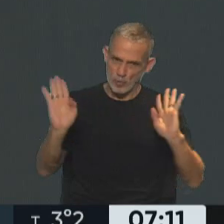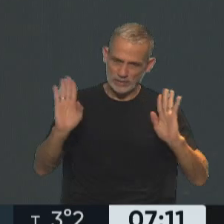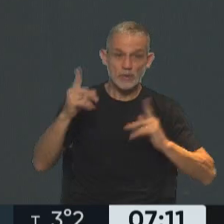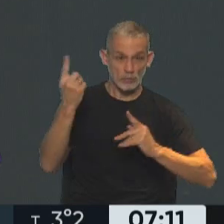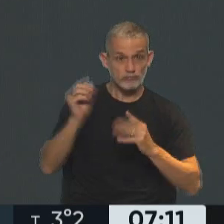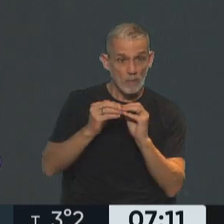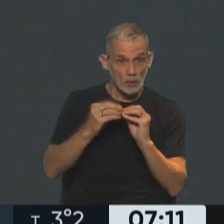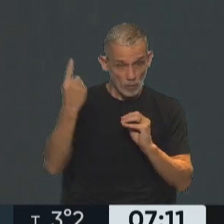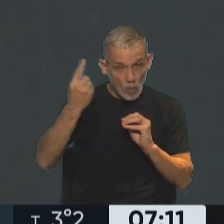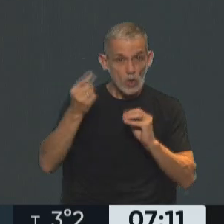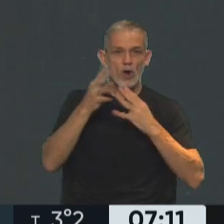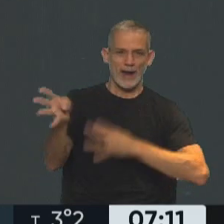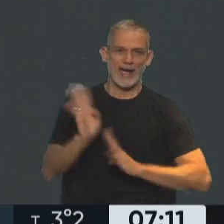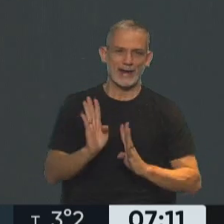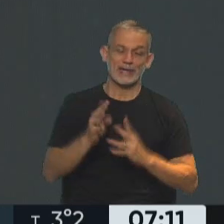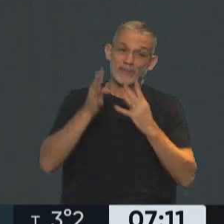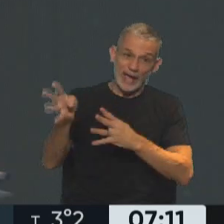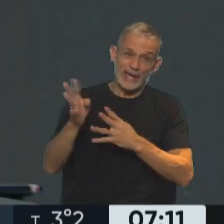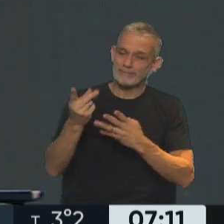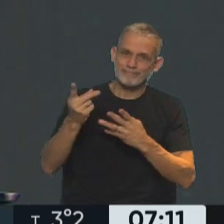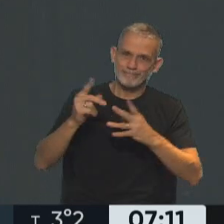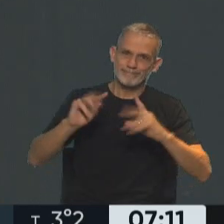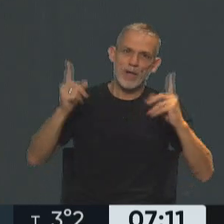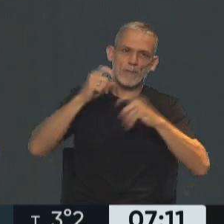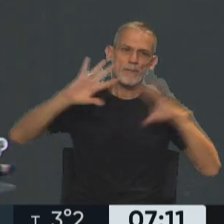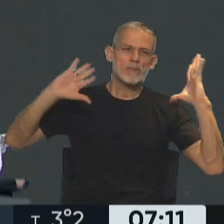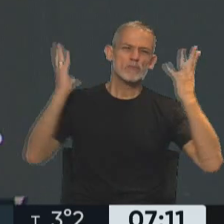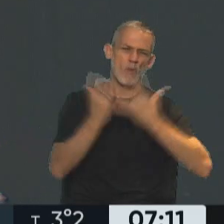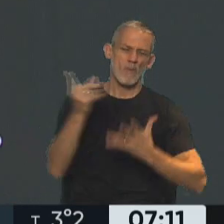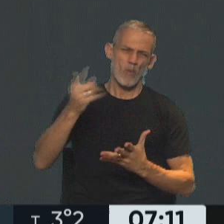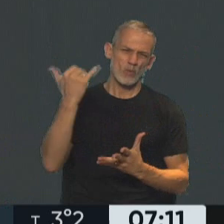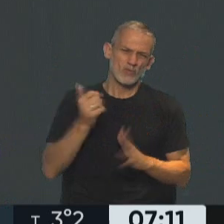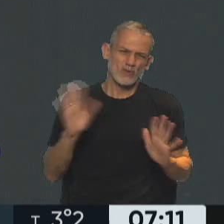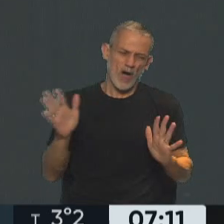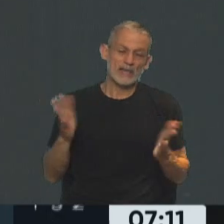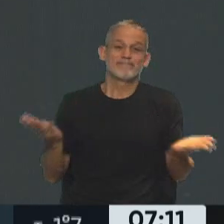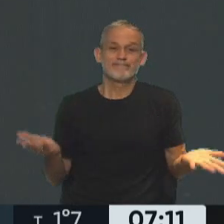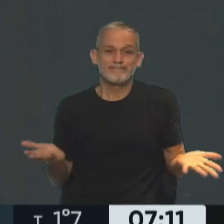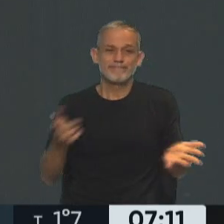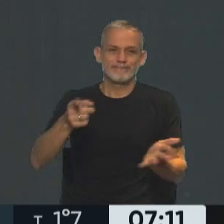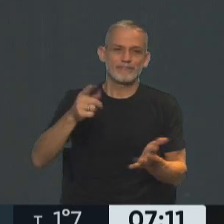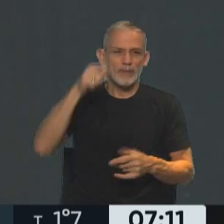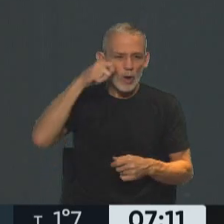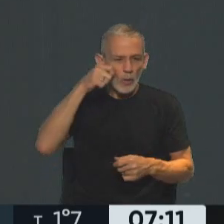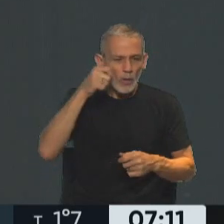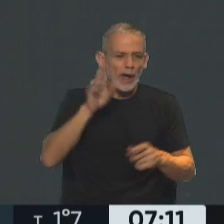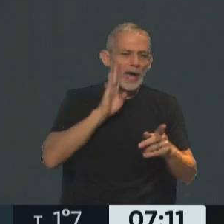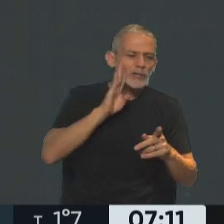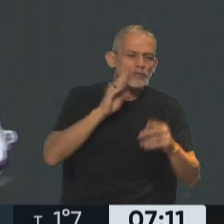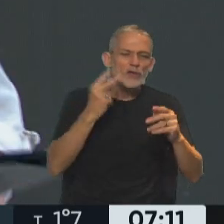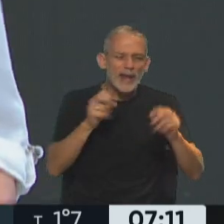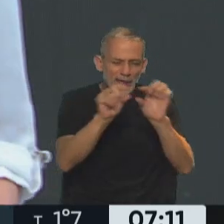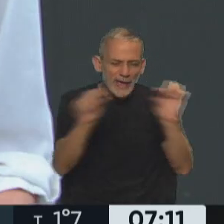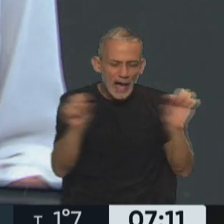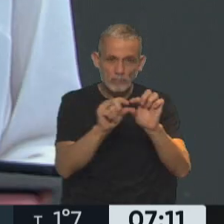de las causas. Lo cierto es que la guerra trajo un problema energético a nivel global. O poné en Google, Estados Unidos, energía.